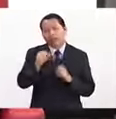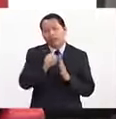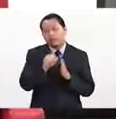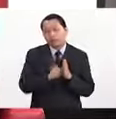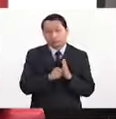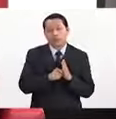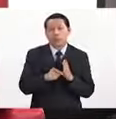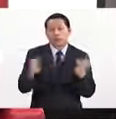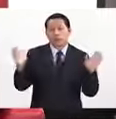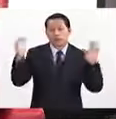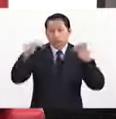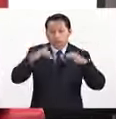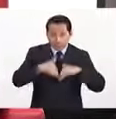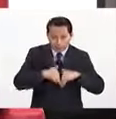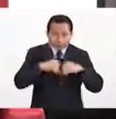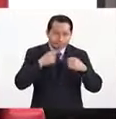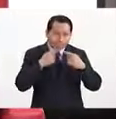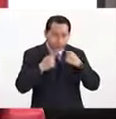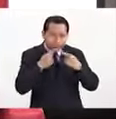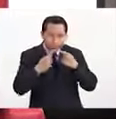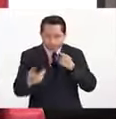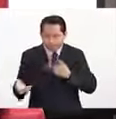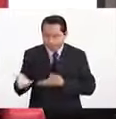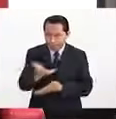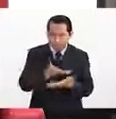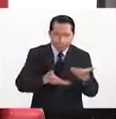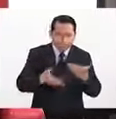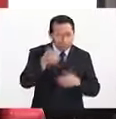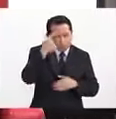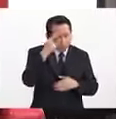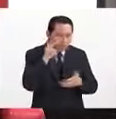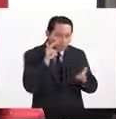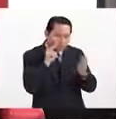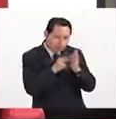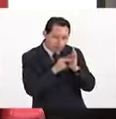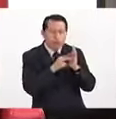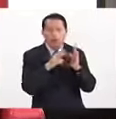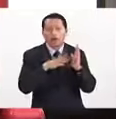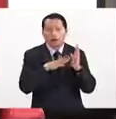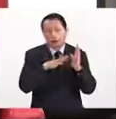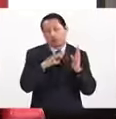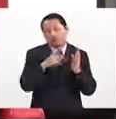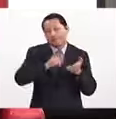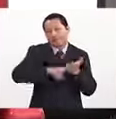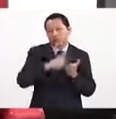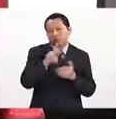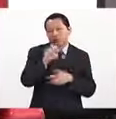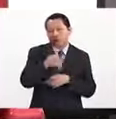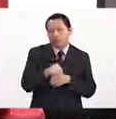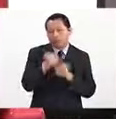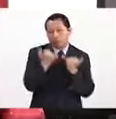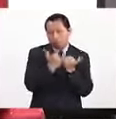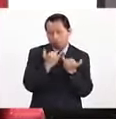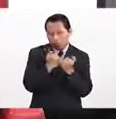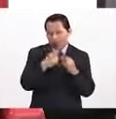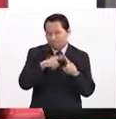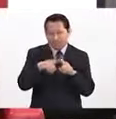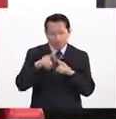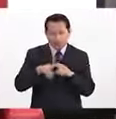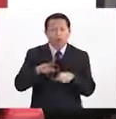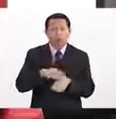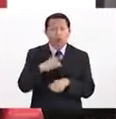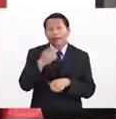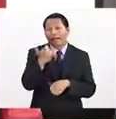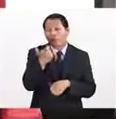se reúnen para estar revisando de manera permanente los contenidos y la bibliografía, porque, bueno, pues la economía cambia de manera